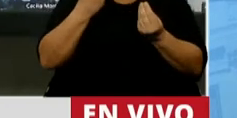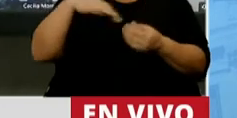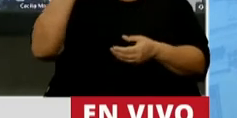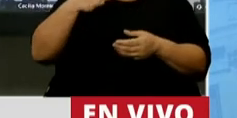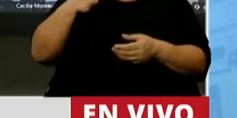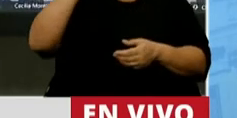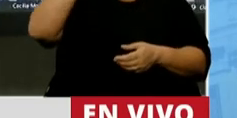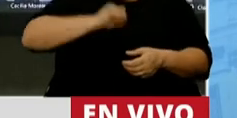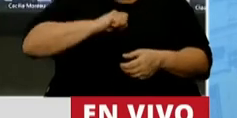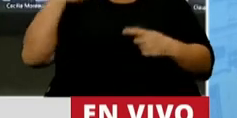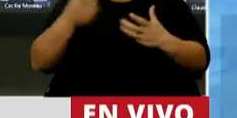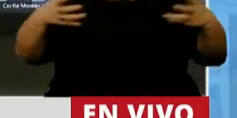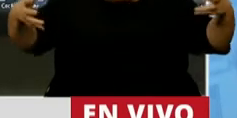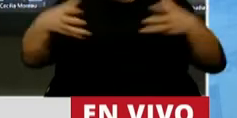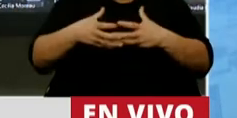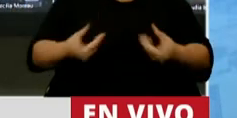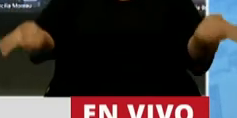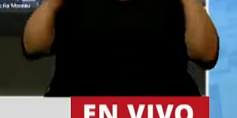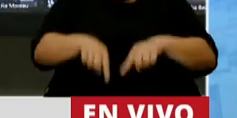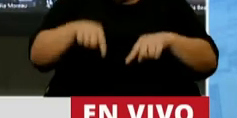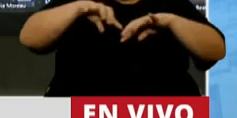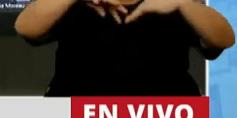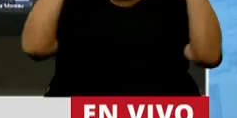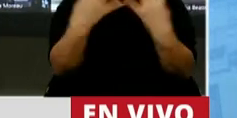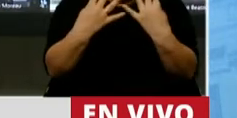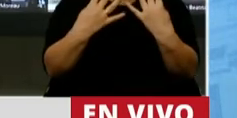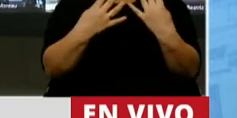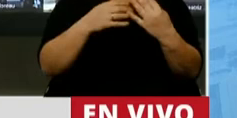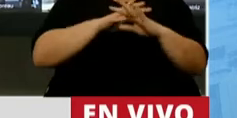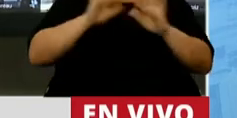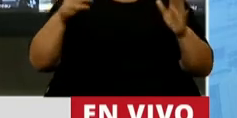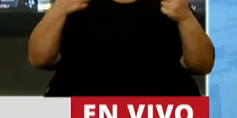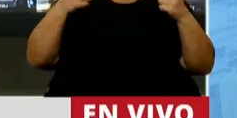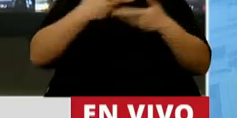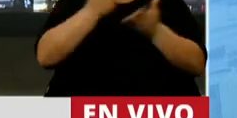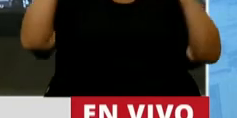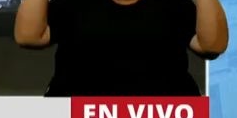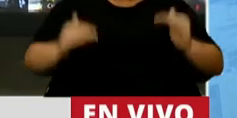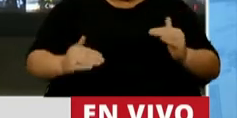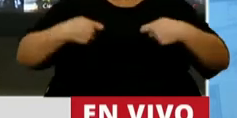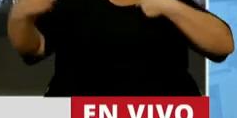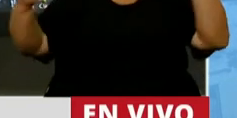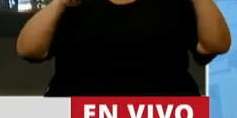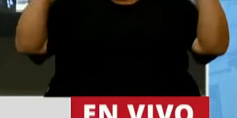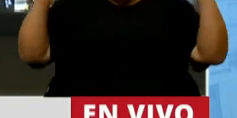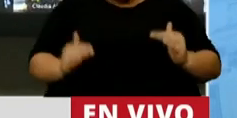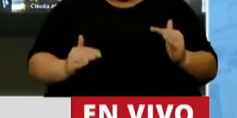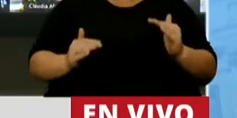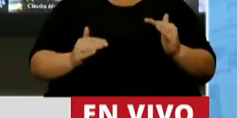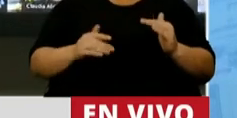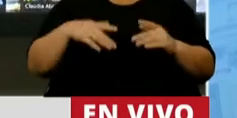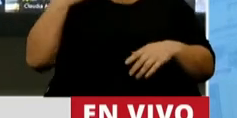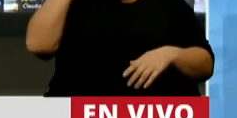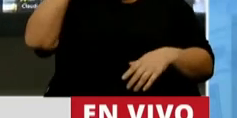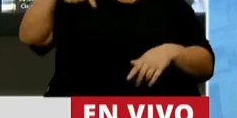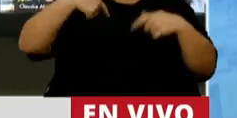es animarnos a reunirnos acá, de vuelta, en el recinto, y bajar el gasto público es purio. Sigue siendo